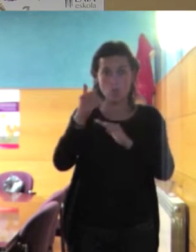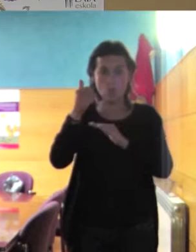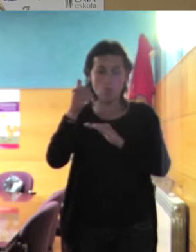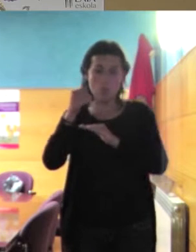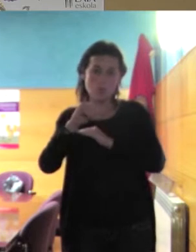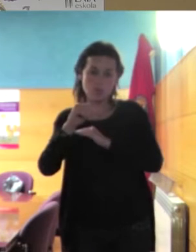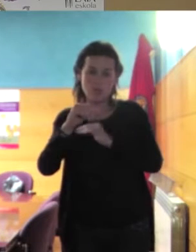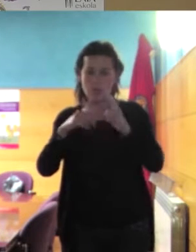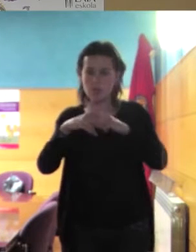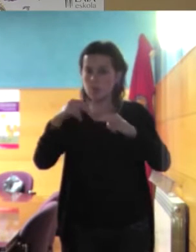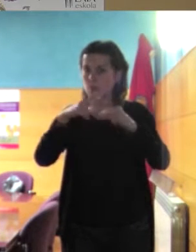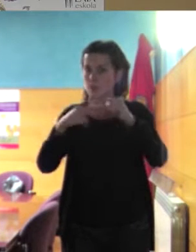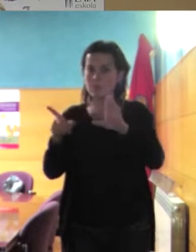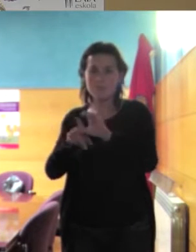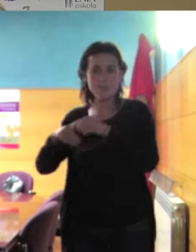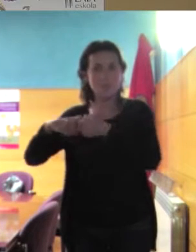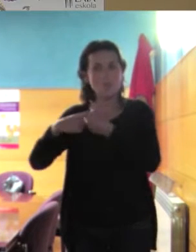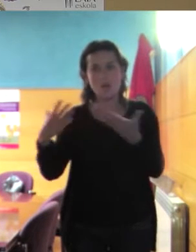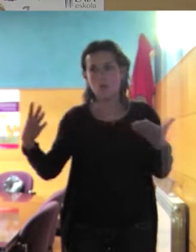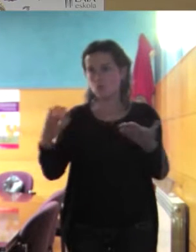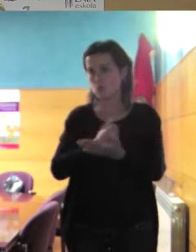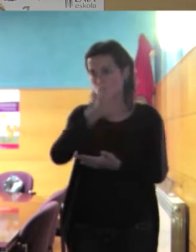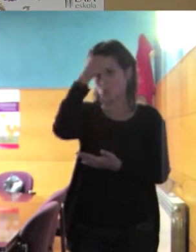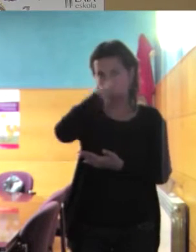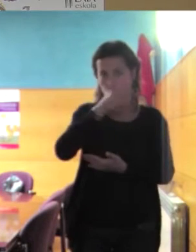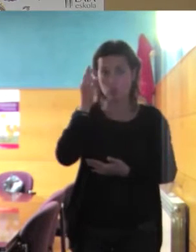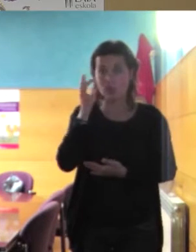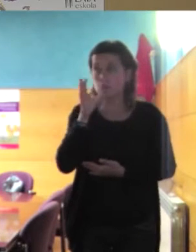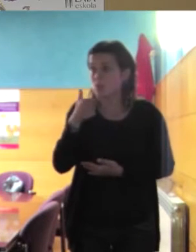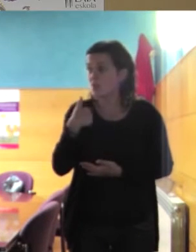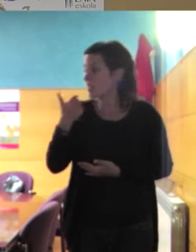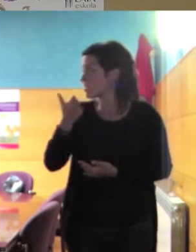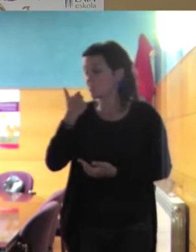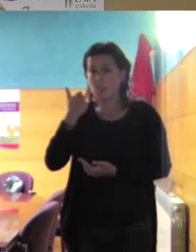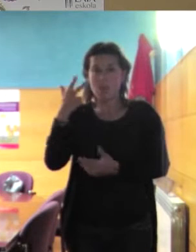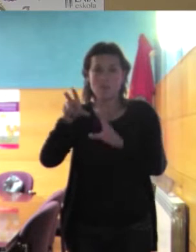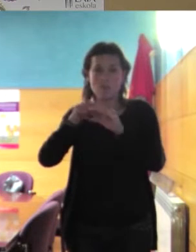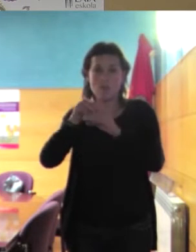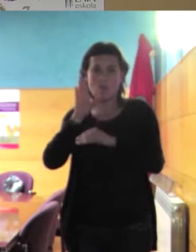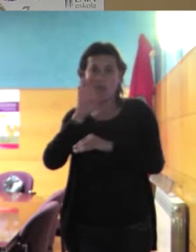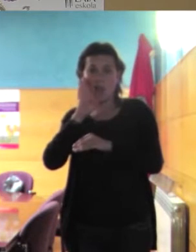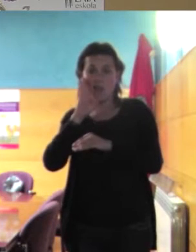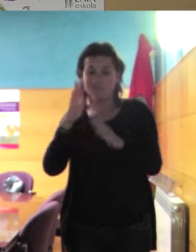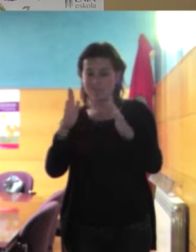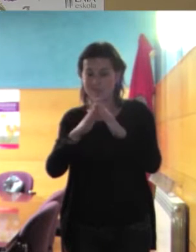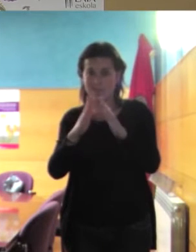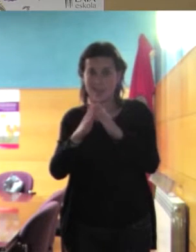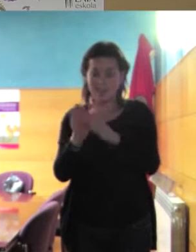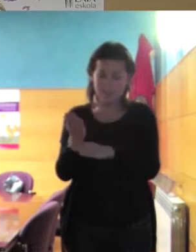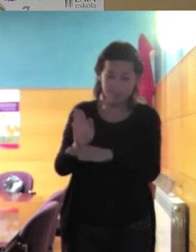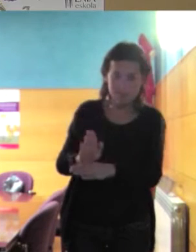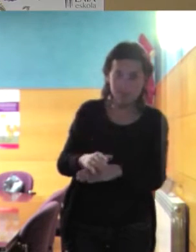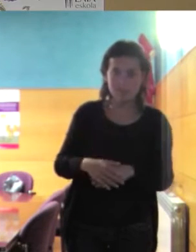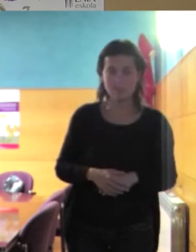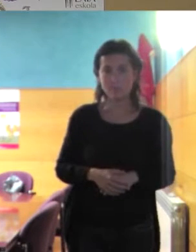todas y todos ya os digo que ponemos nosotras las películas en casa en fin pues esto os digo también